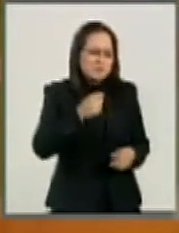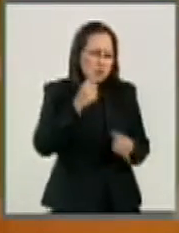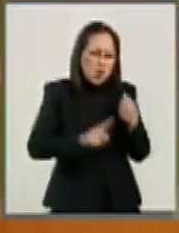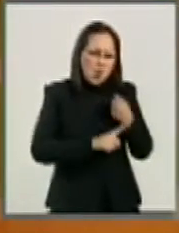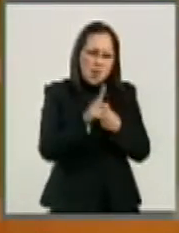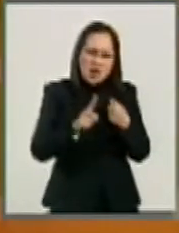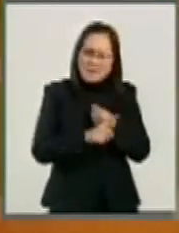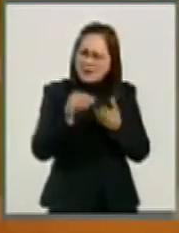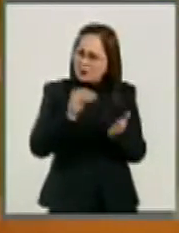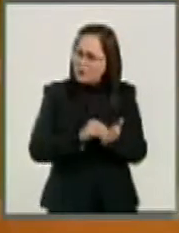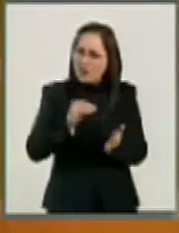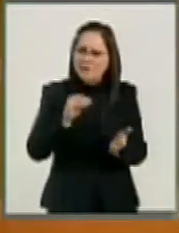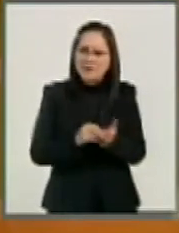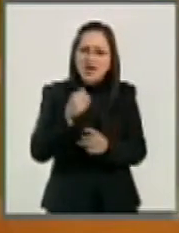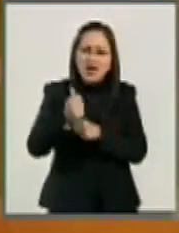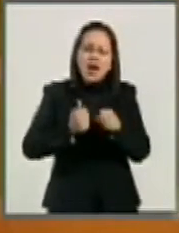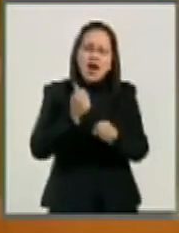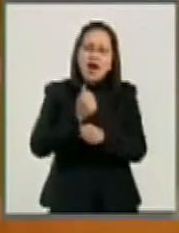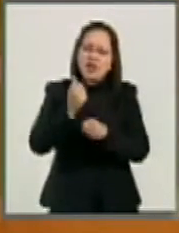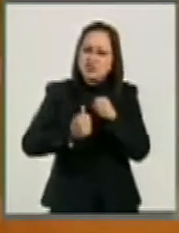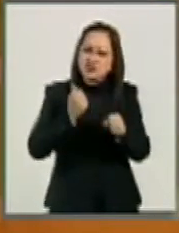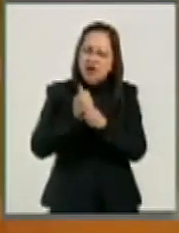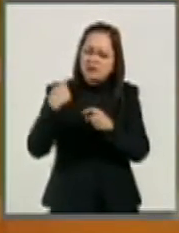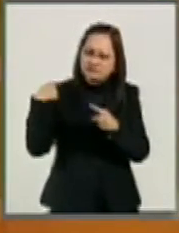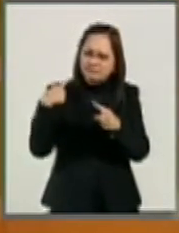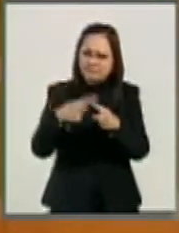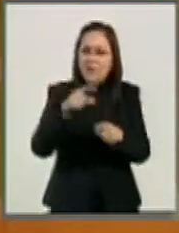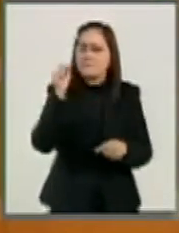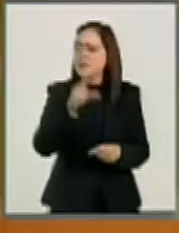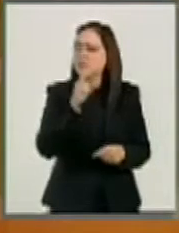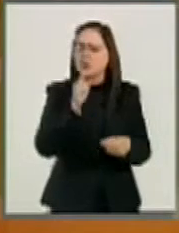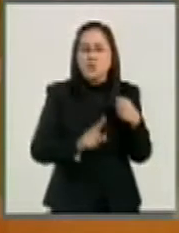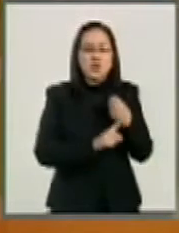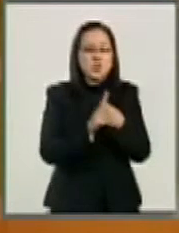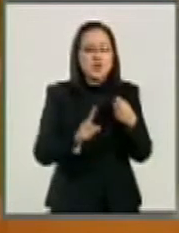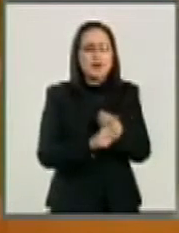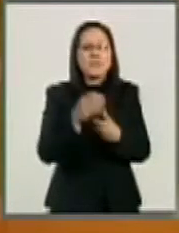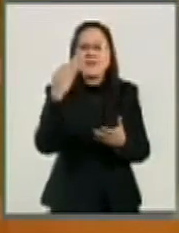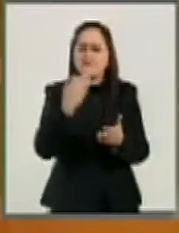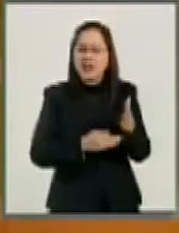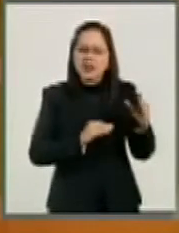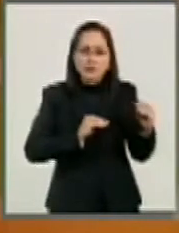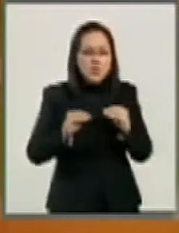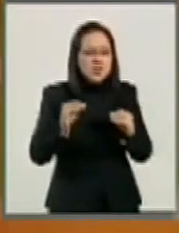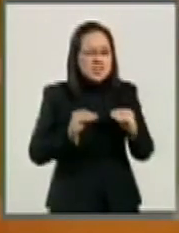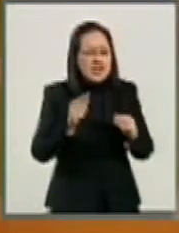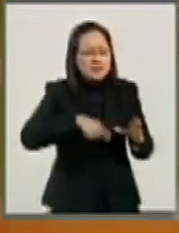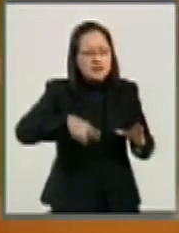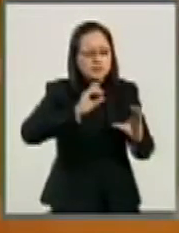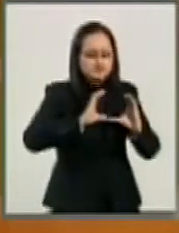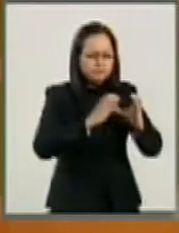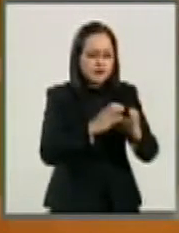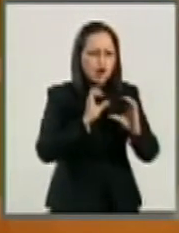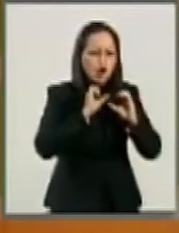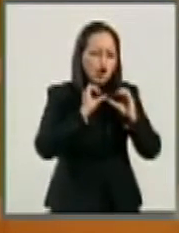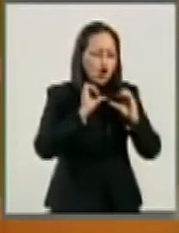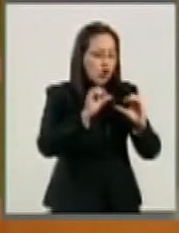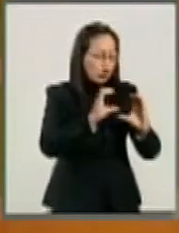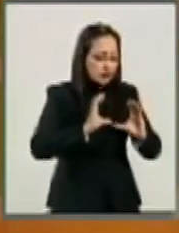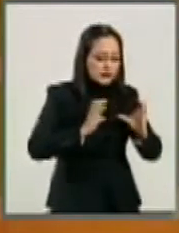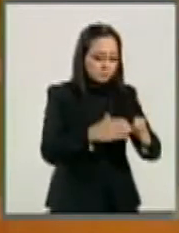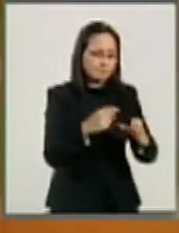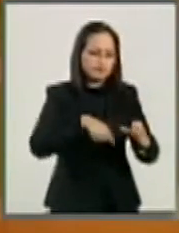razones que explican la falta de cohesión social, la falta de movilidad social en las últimas tres